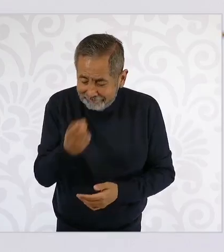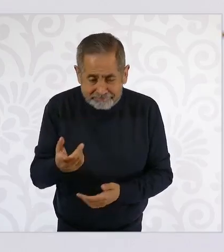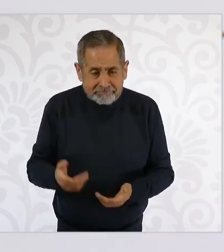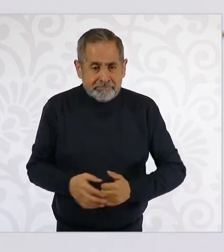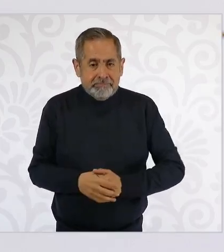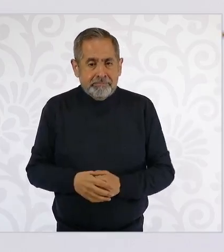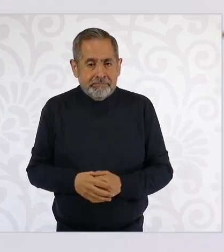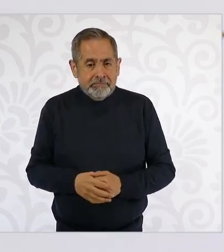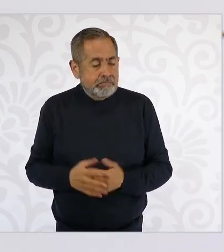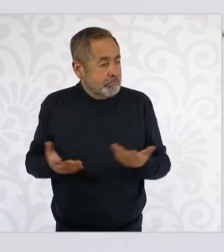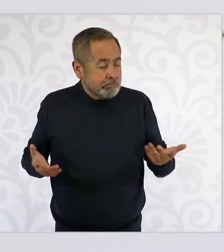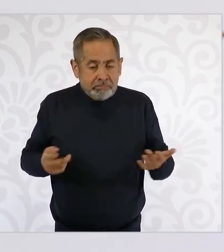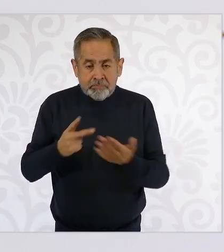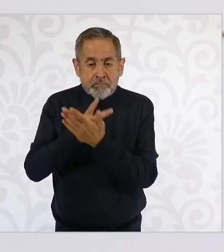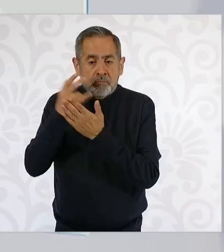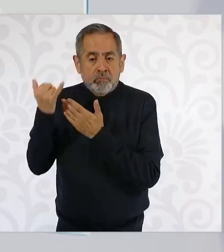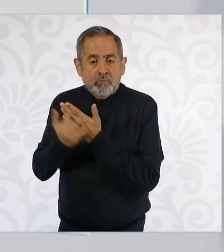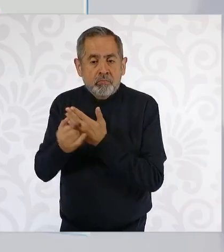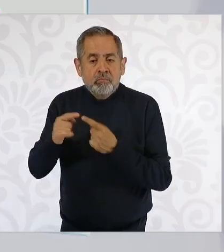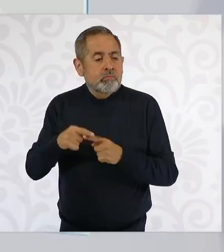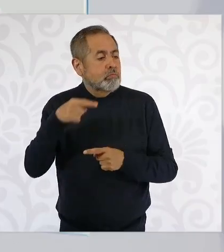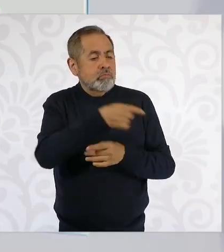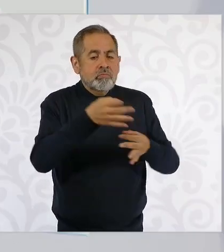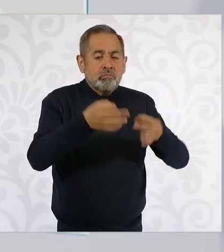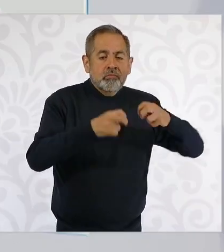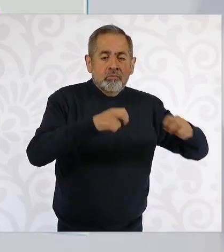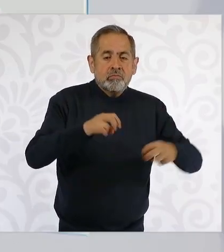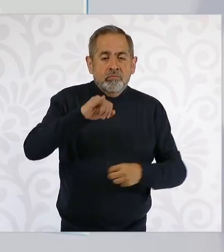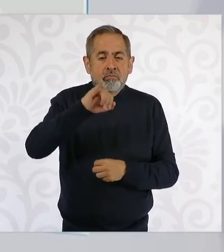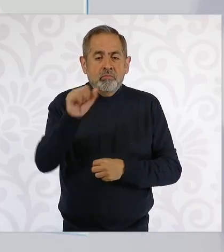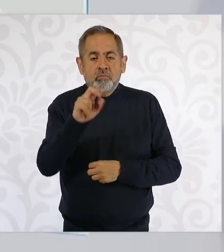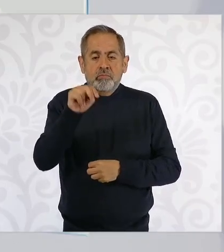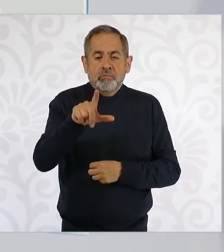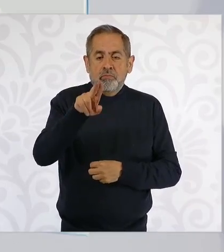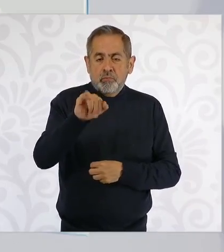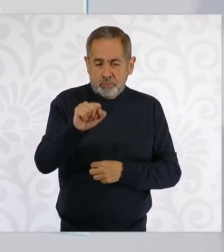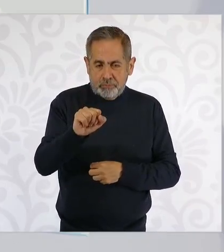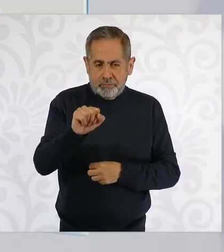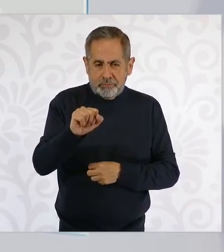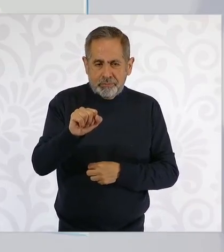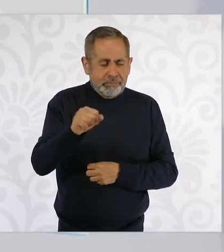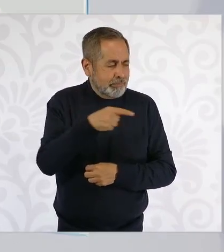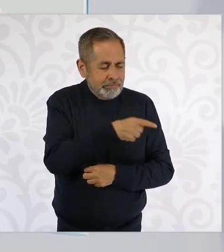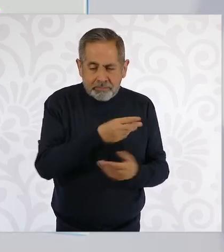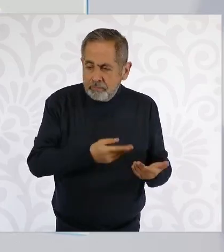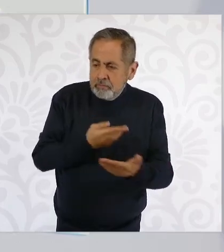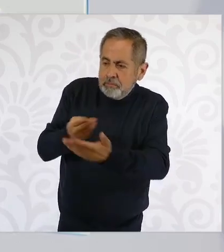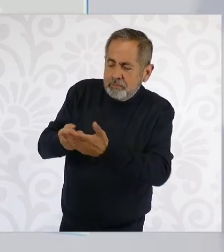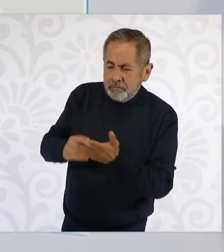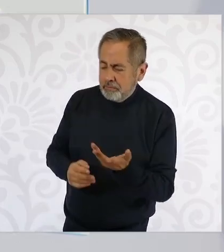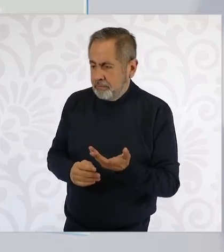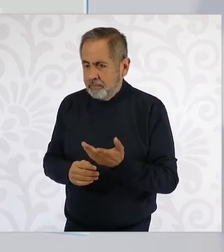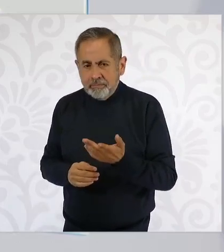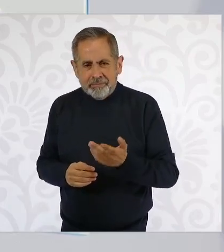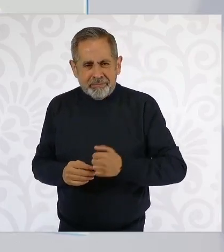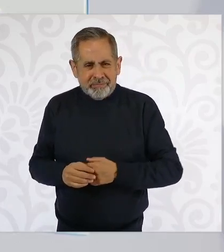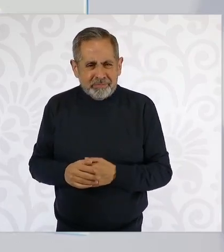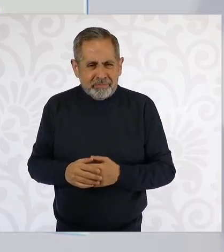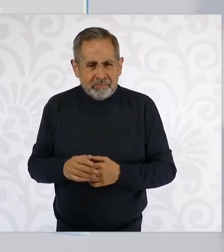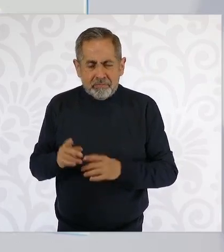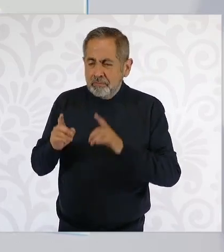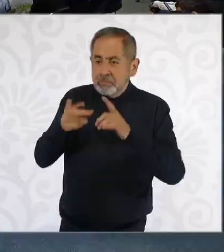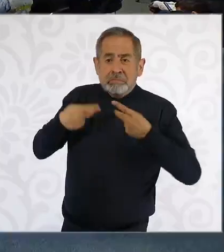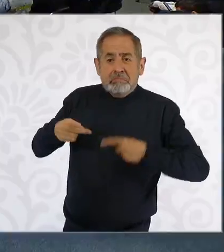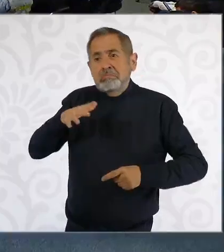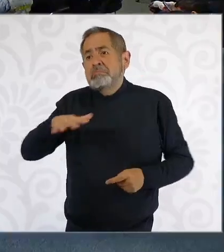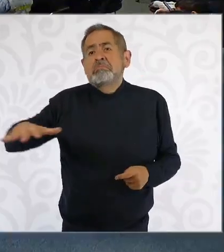El proyecto del ministro Juan Luis González Alcántara pone en duda la posibilidad de decidir